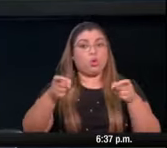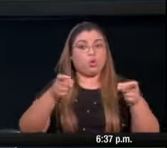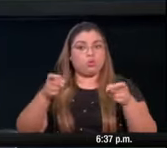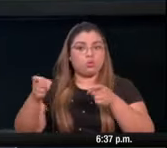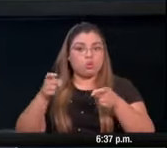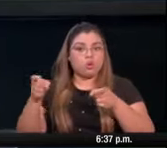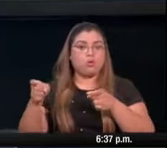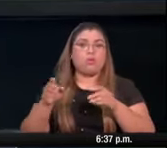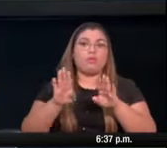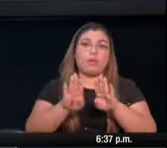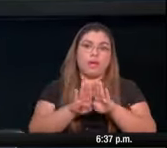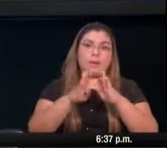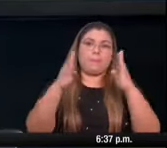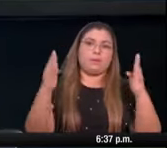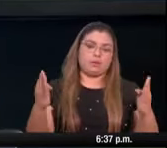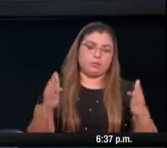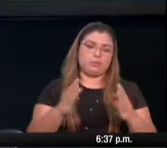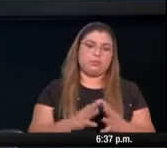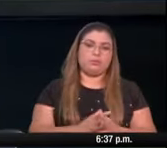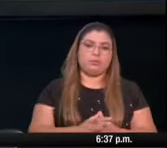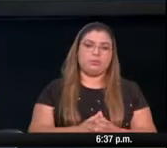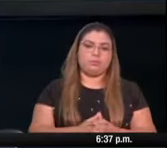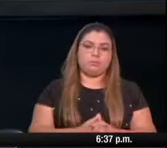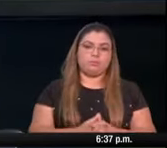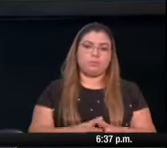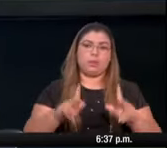reapertura que pueden